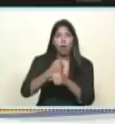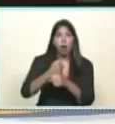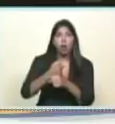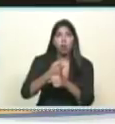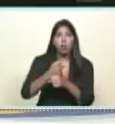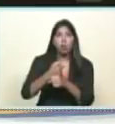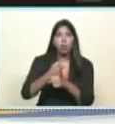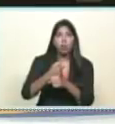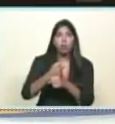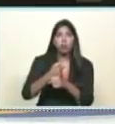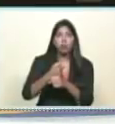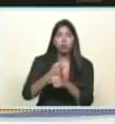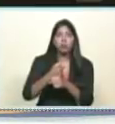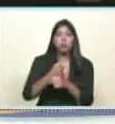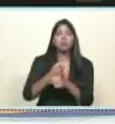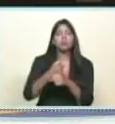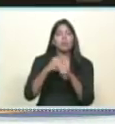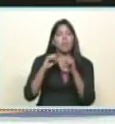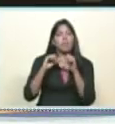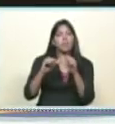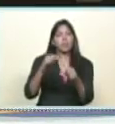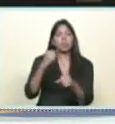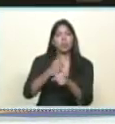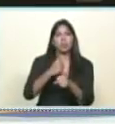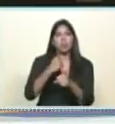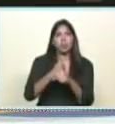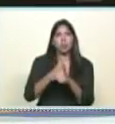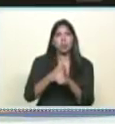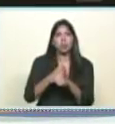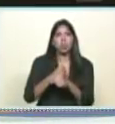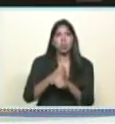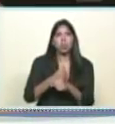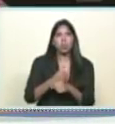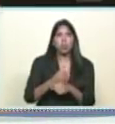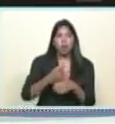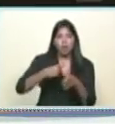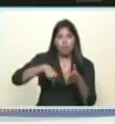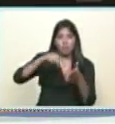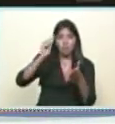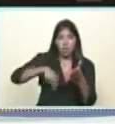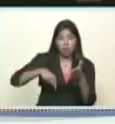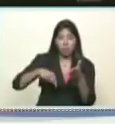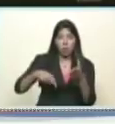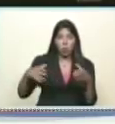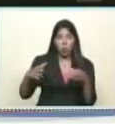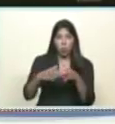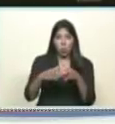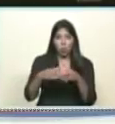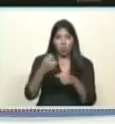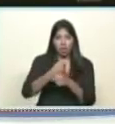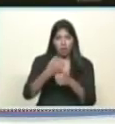la estabilidad en el trabajo en la firma de los contratos colectivos